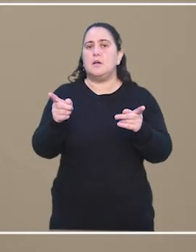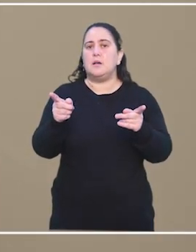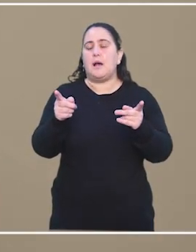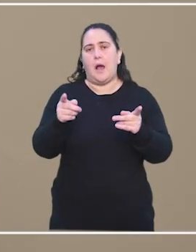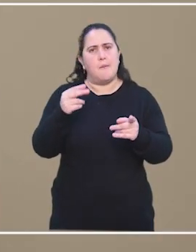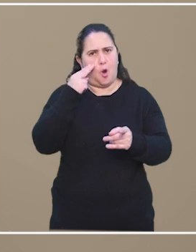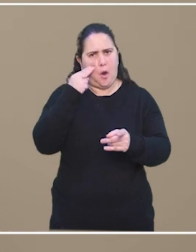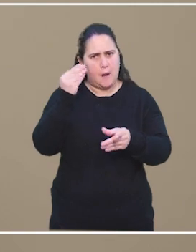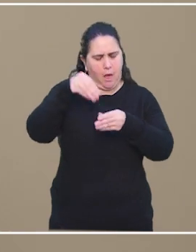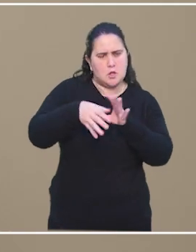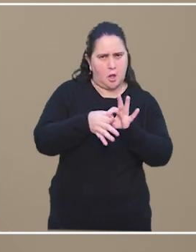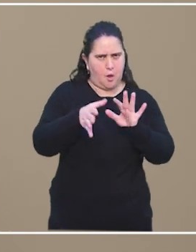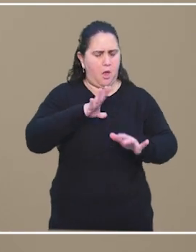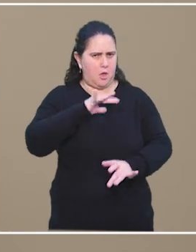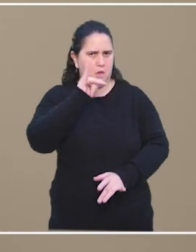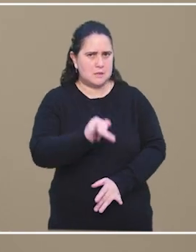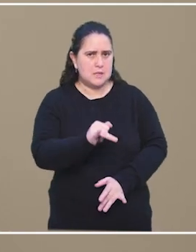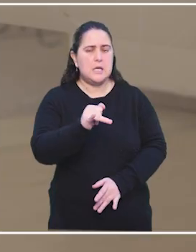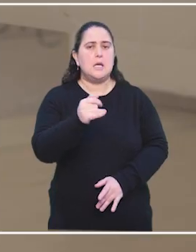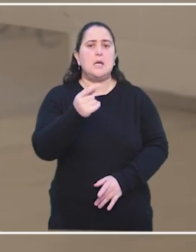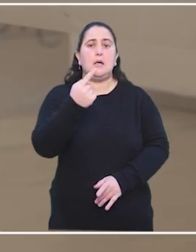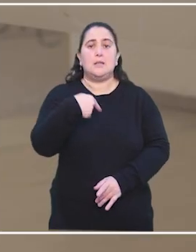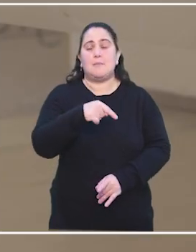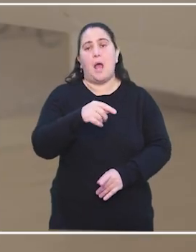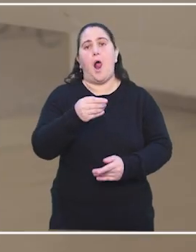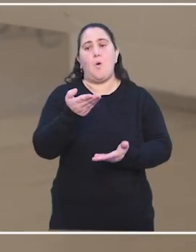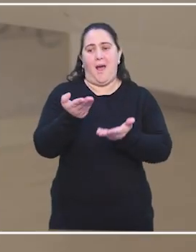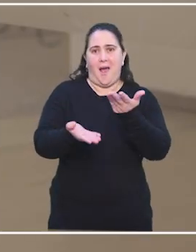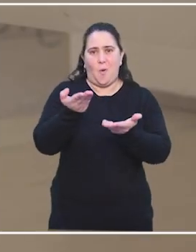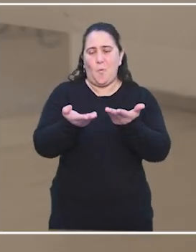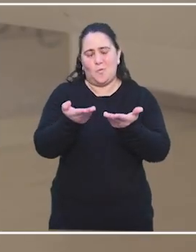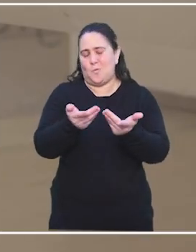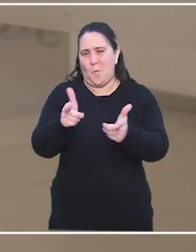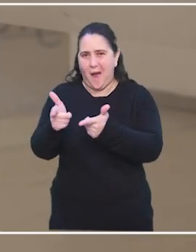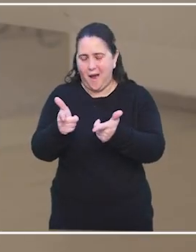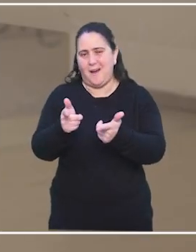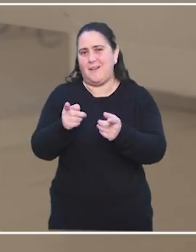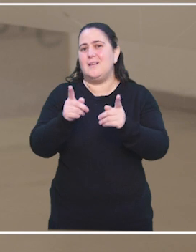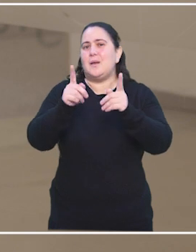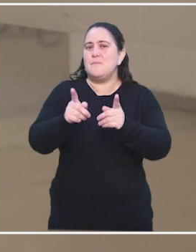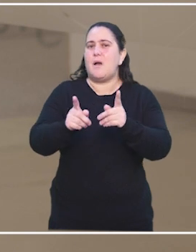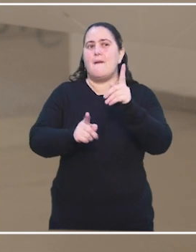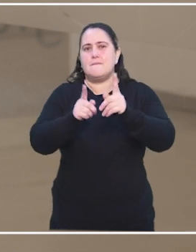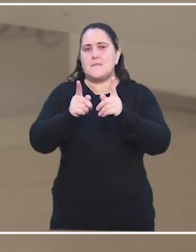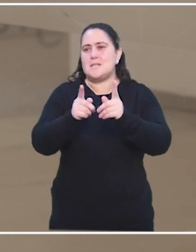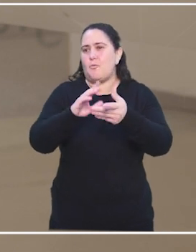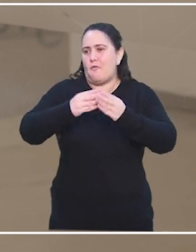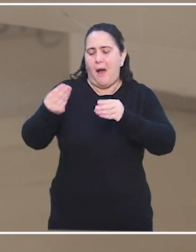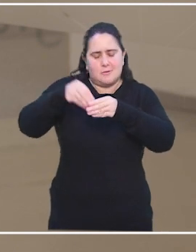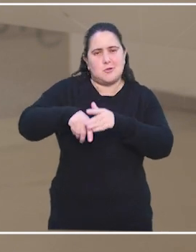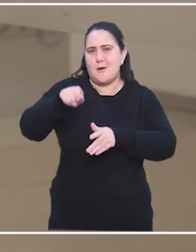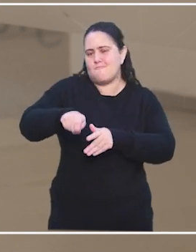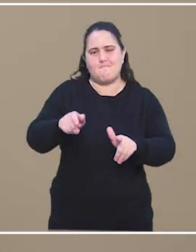tiene muchos problemas y de alguna manera las injusticias lo atraviesan, incluso quizás hasta estructuralmente.